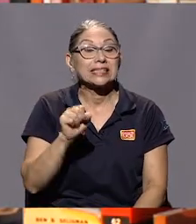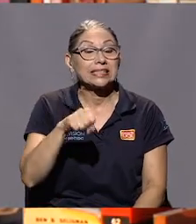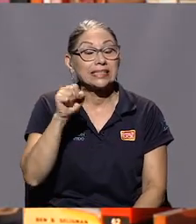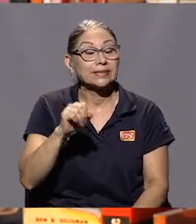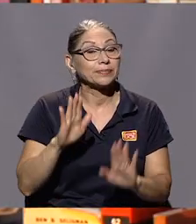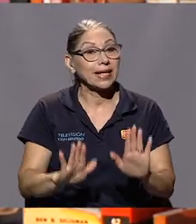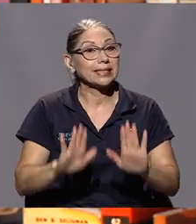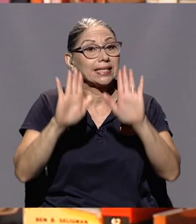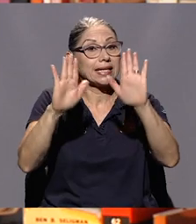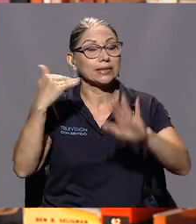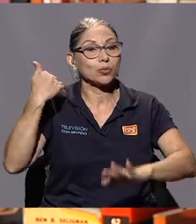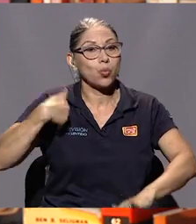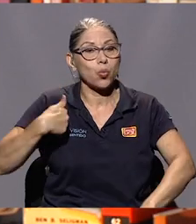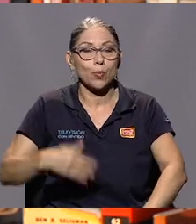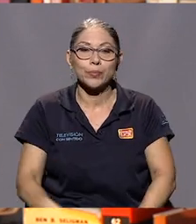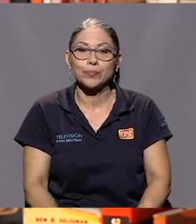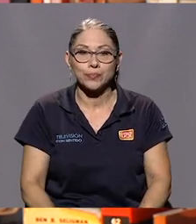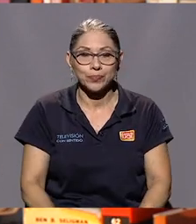Ay, ay. Era un tipo.